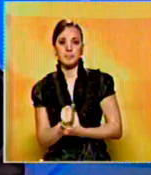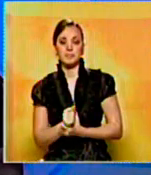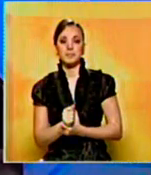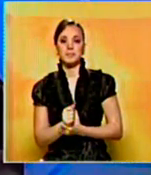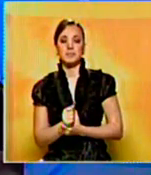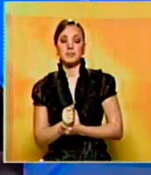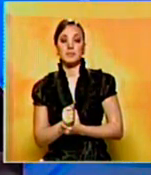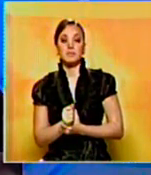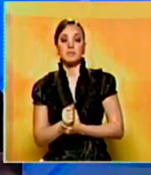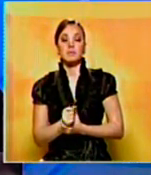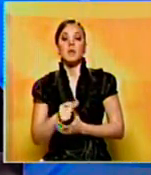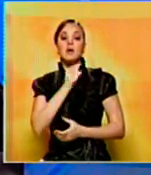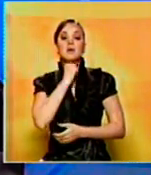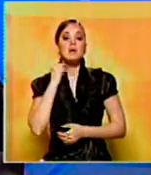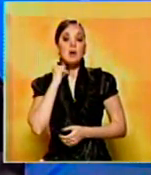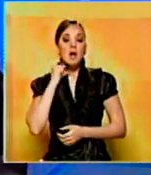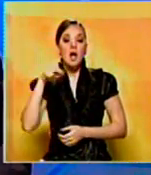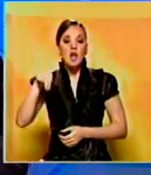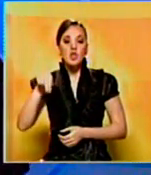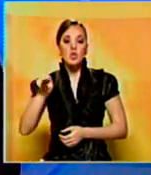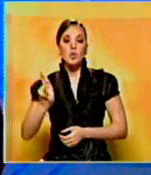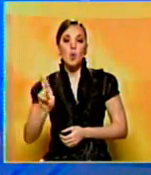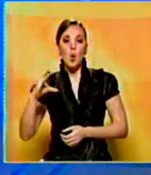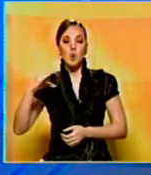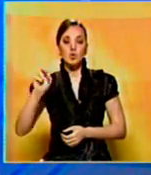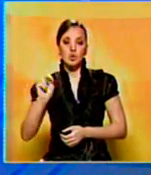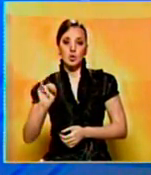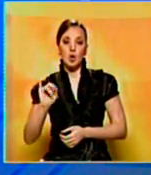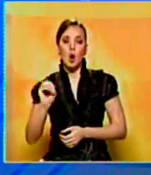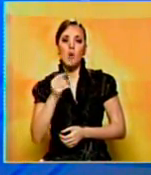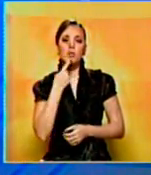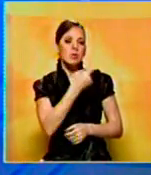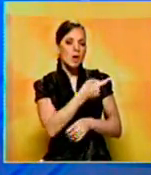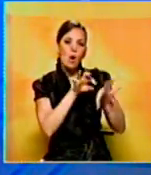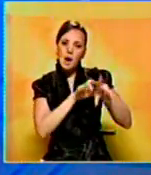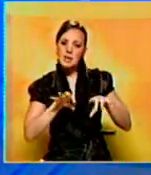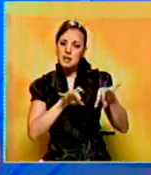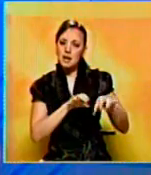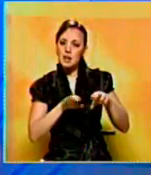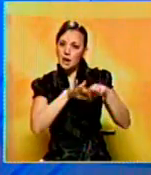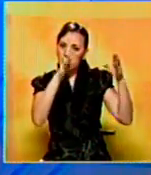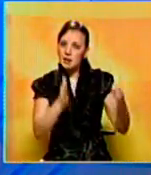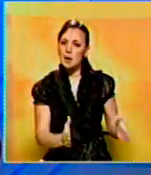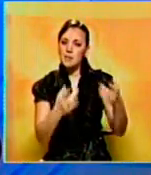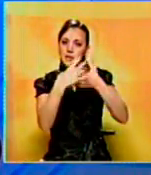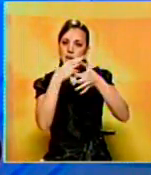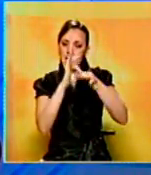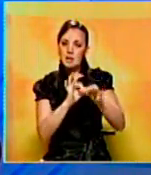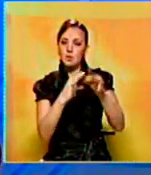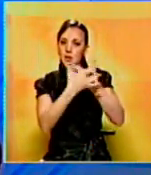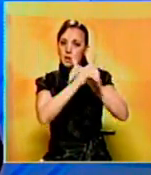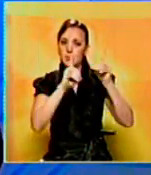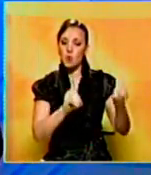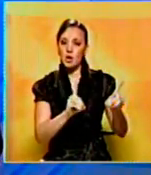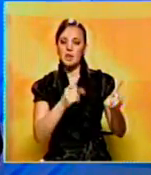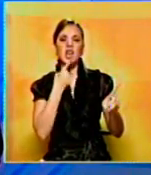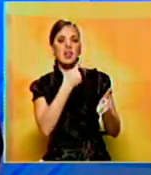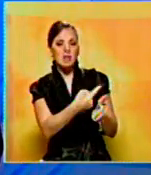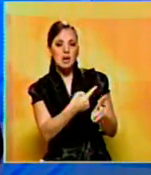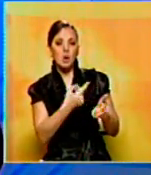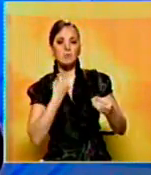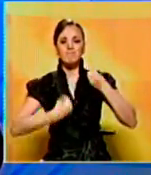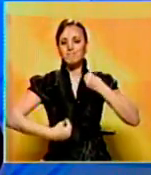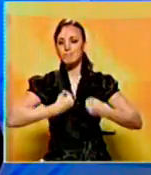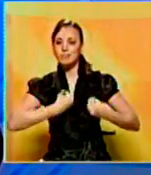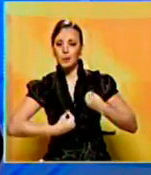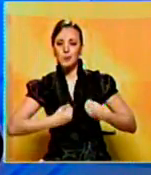El nuncio apostólico Aldo Giordano manifestó al secretario ejecutivo de la mesa de la Unidad Democrática, Ramón Guillermo Abeledo, su preocupación por